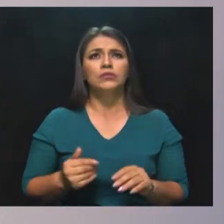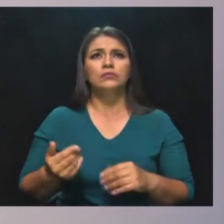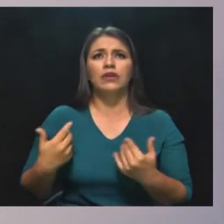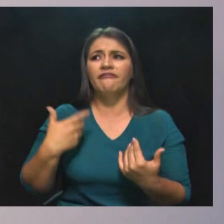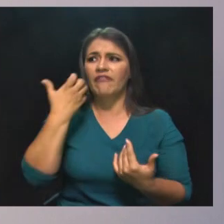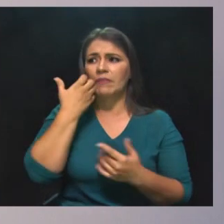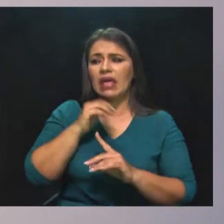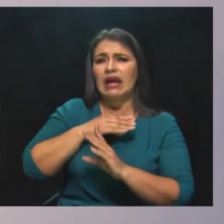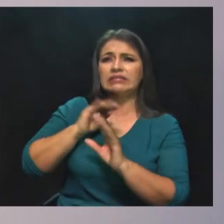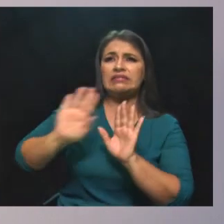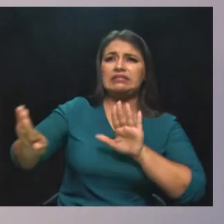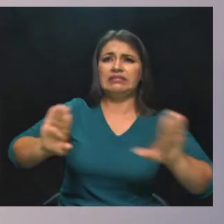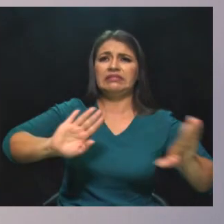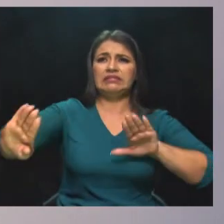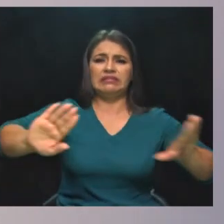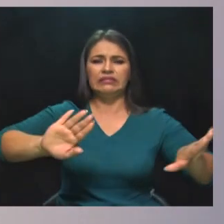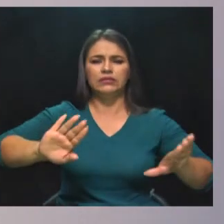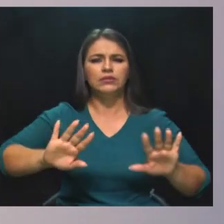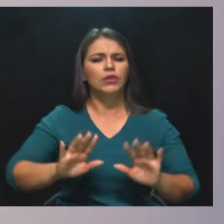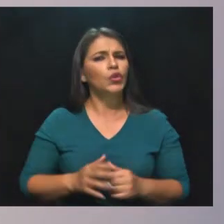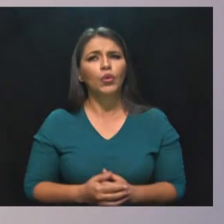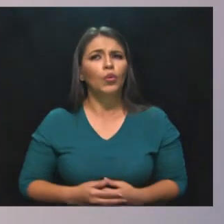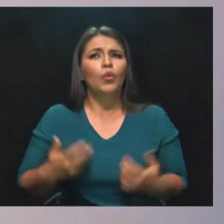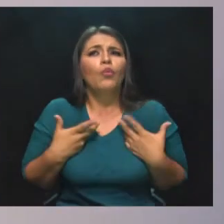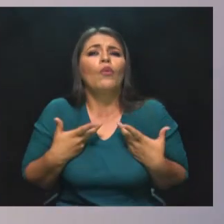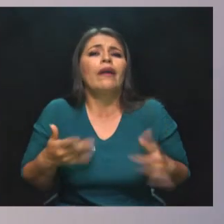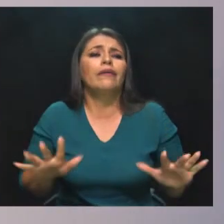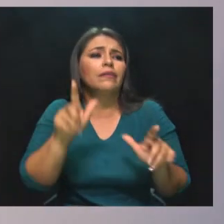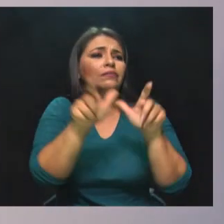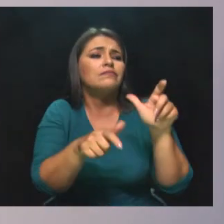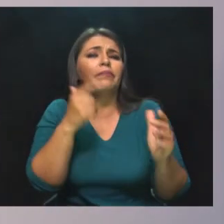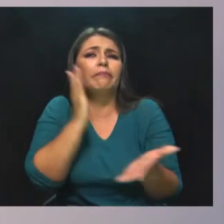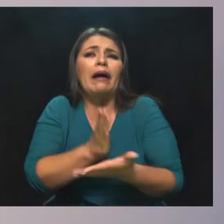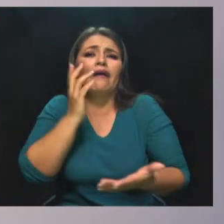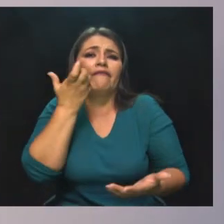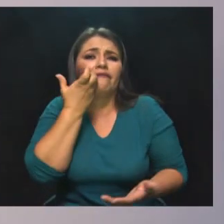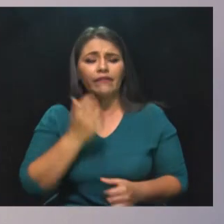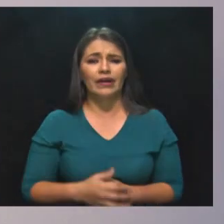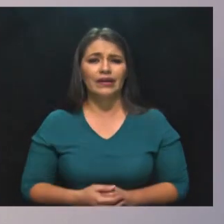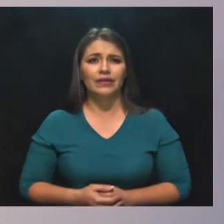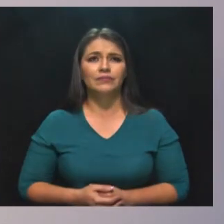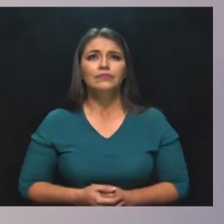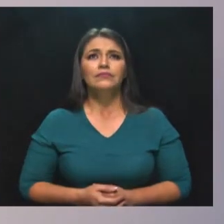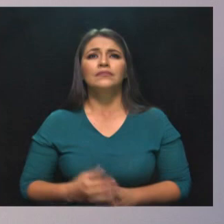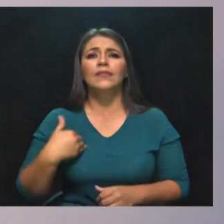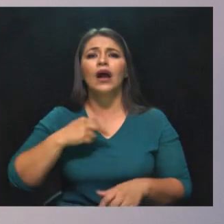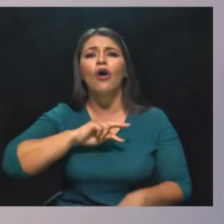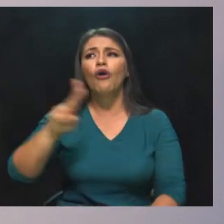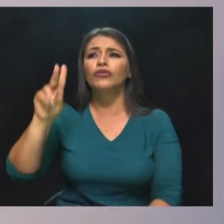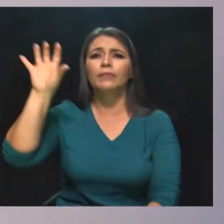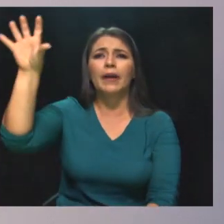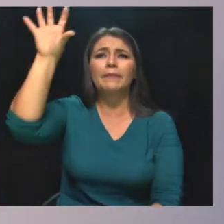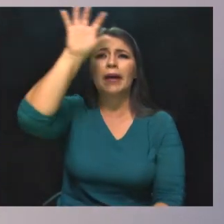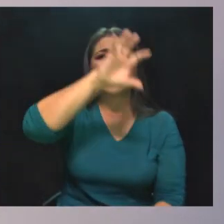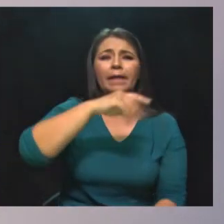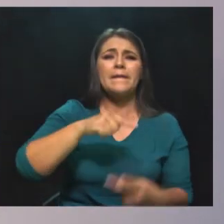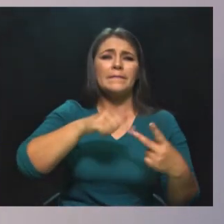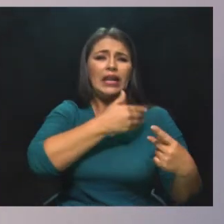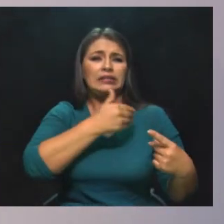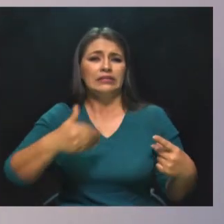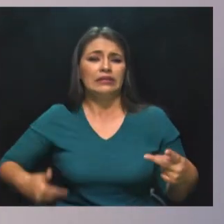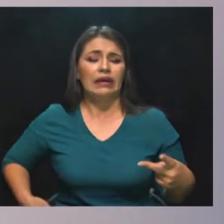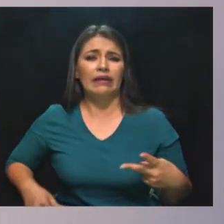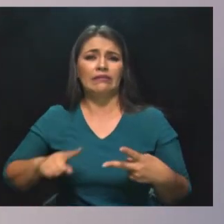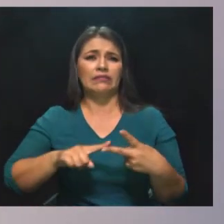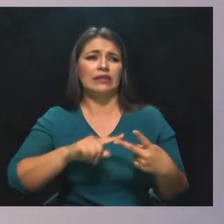motivo de exclusión. Cualquier persona puede contagiarse. Ya lo hemos visto en otros países con presidentes, primeros ministros,